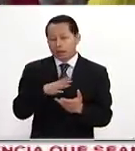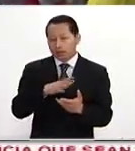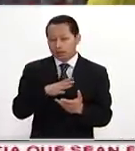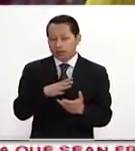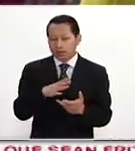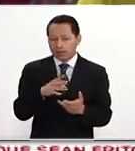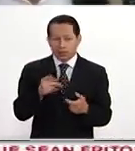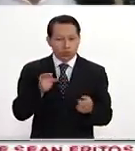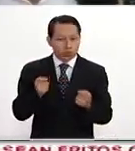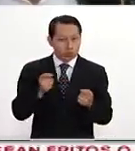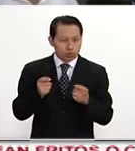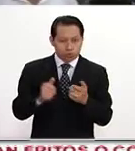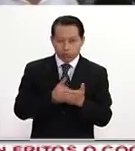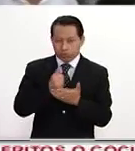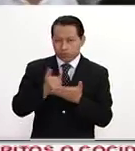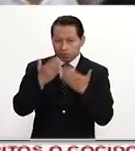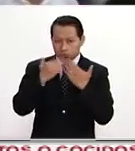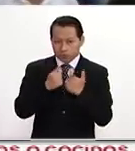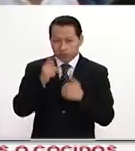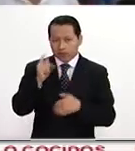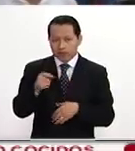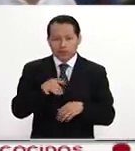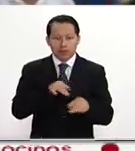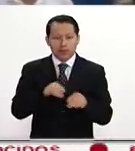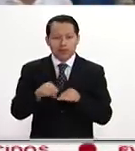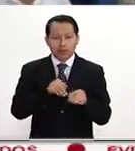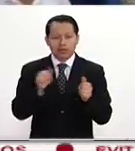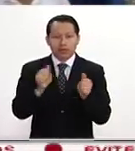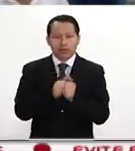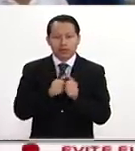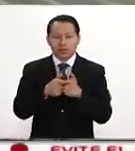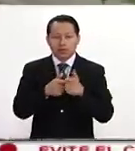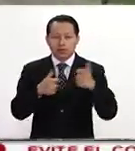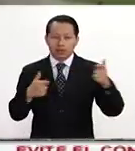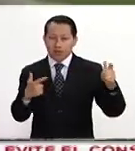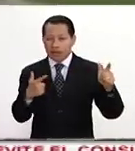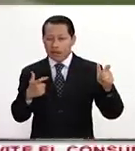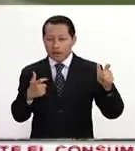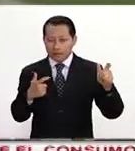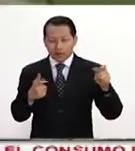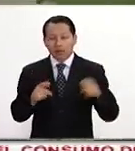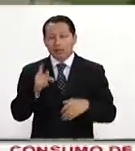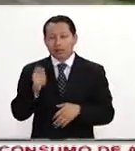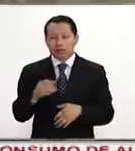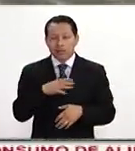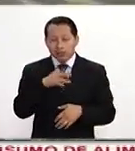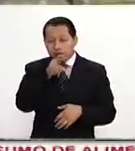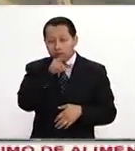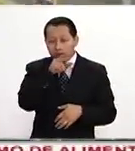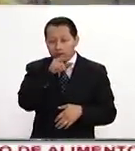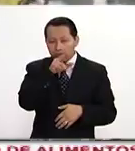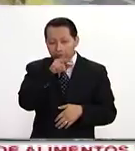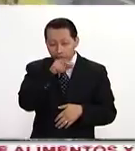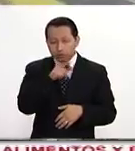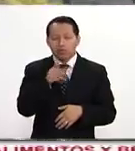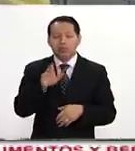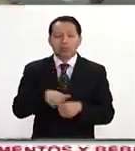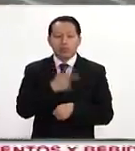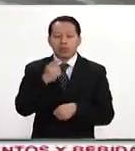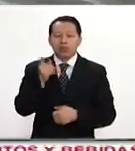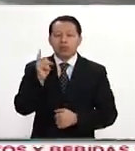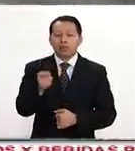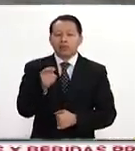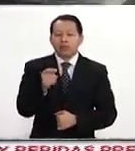control ciudadano, sino que trabaja con armas largas, cosa que hubiera mucha preocupación hasta ahora, porque estaríamos